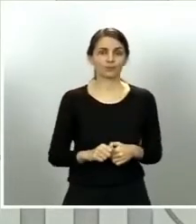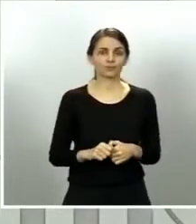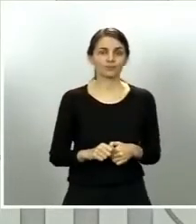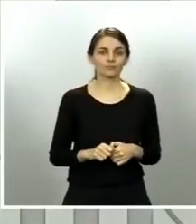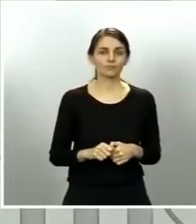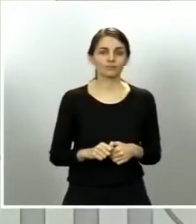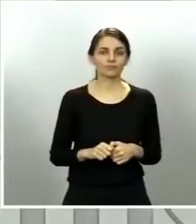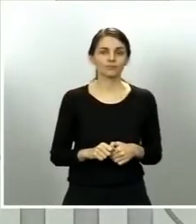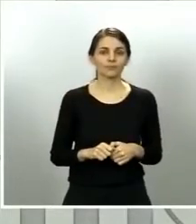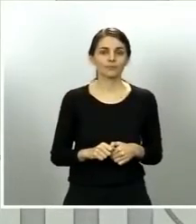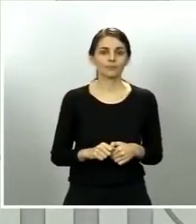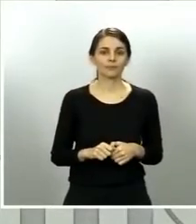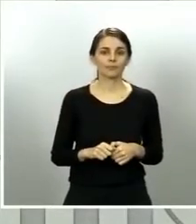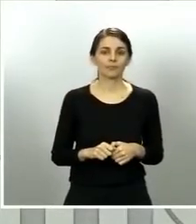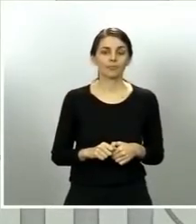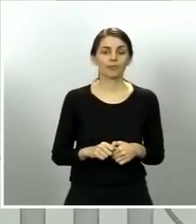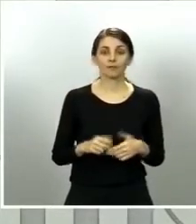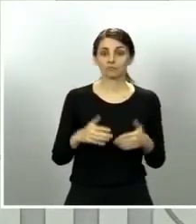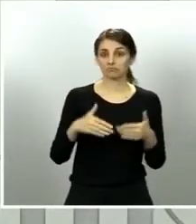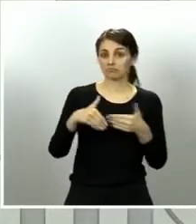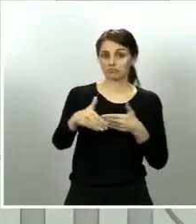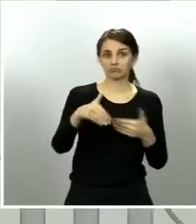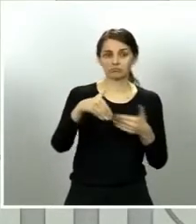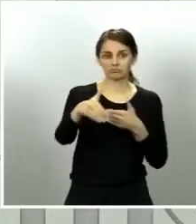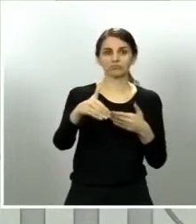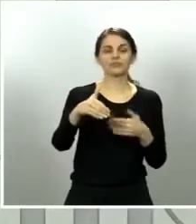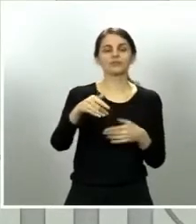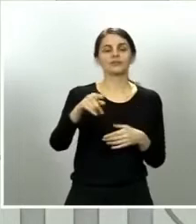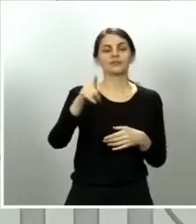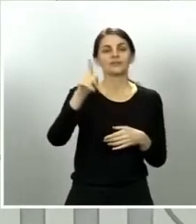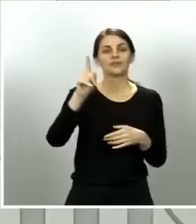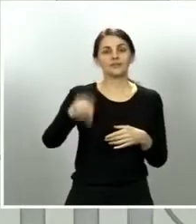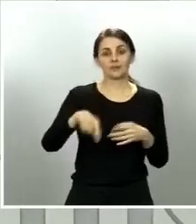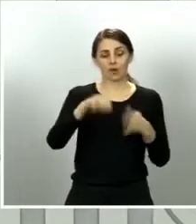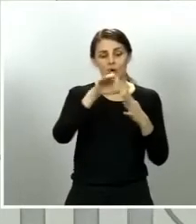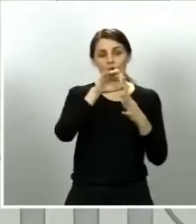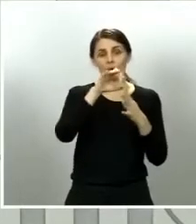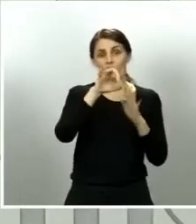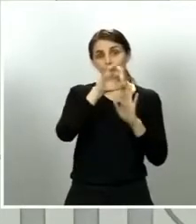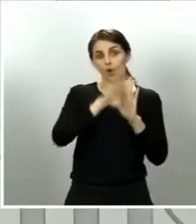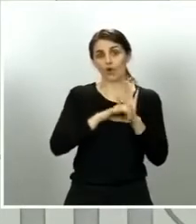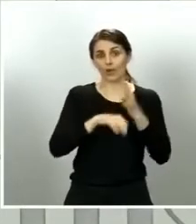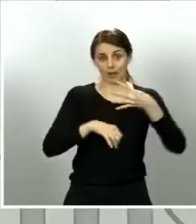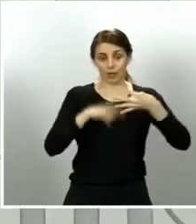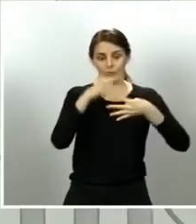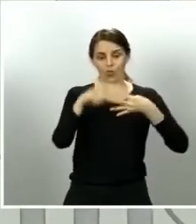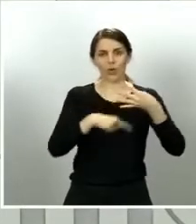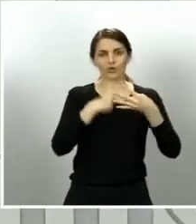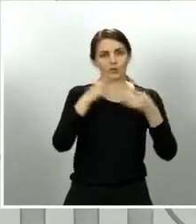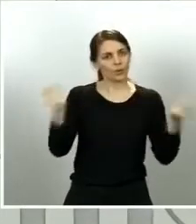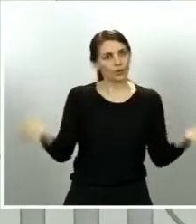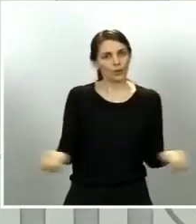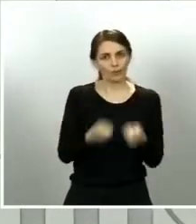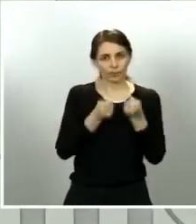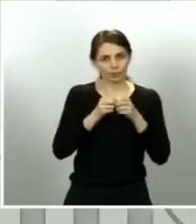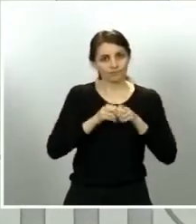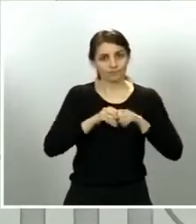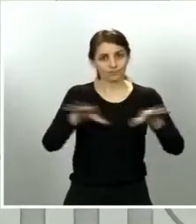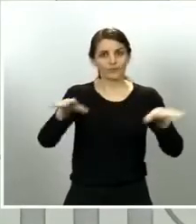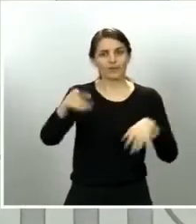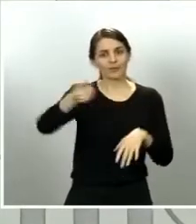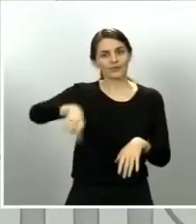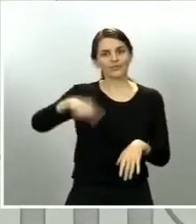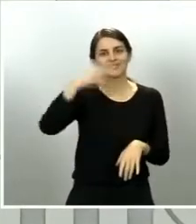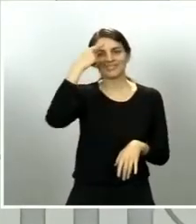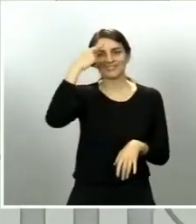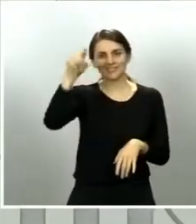En los próximos días, en las próximas horas, daremos a conocer estas órdenes para que los ciudadanos tengan pleno conocimiento de en qué condiciones se pueden producir estas actividades.